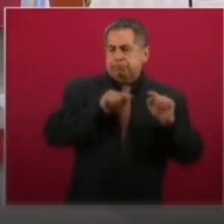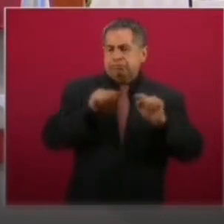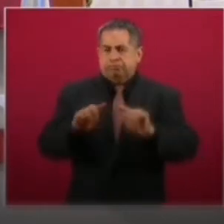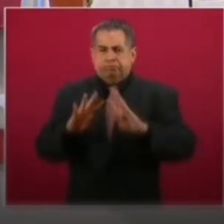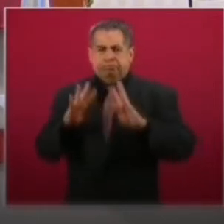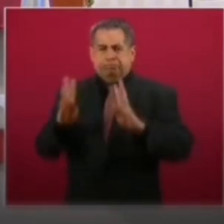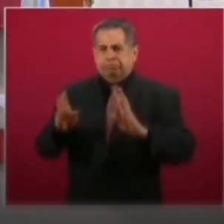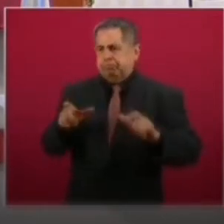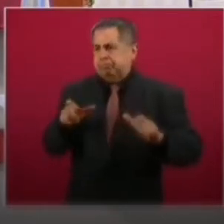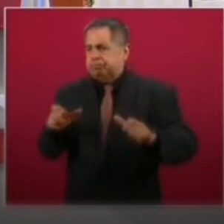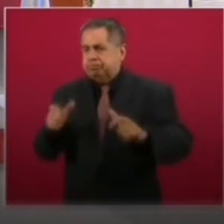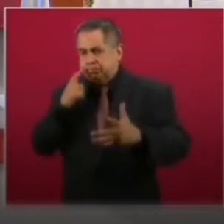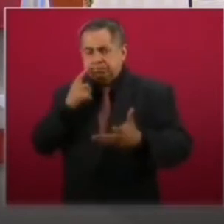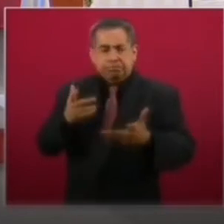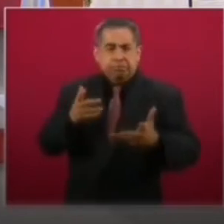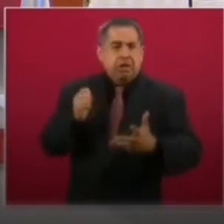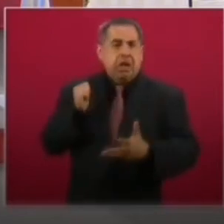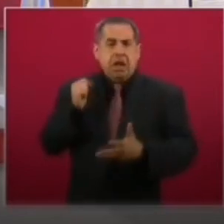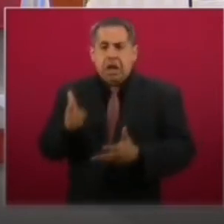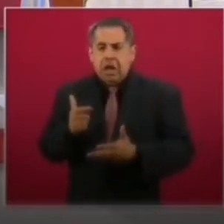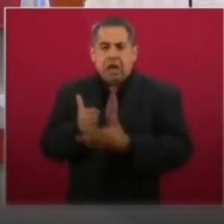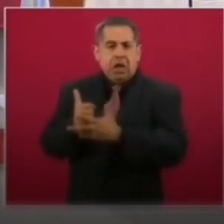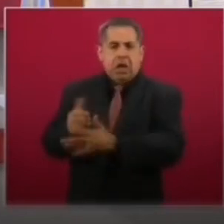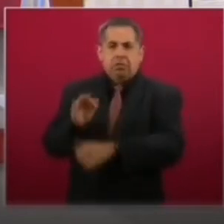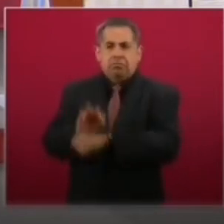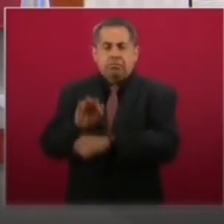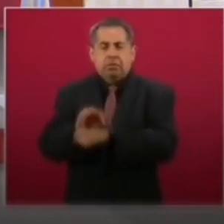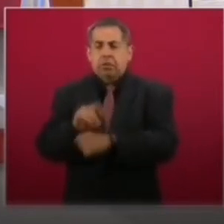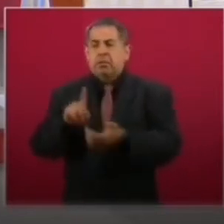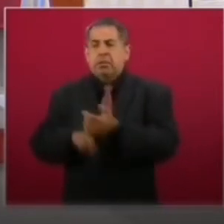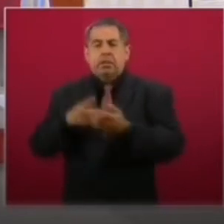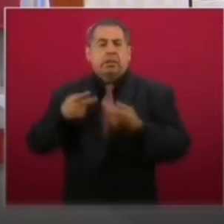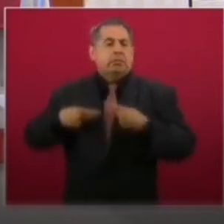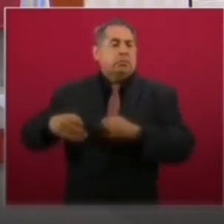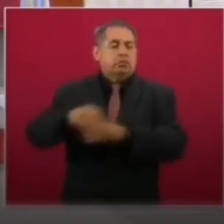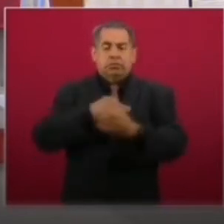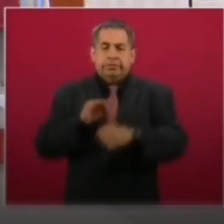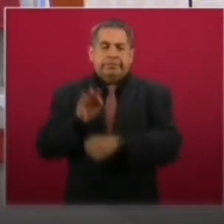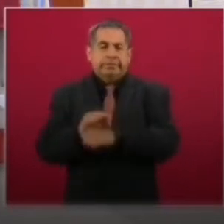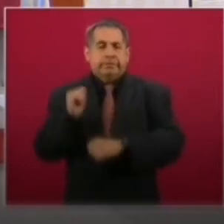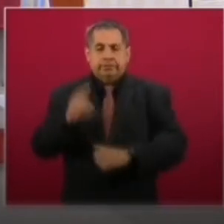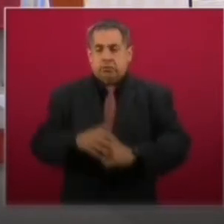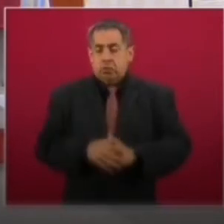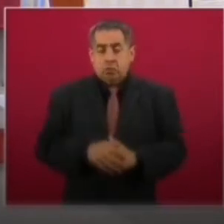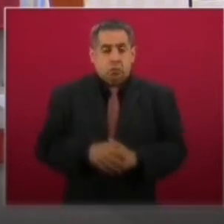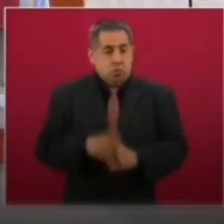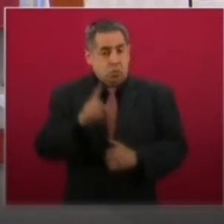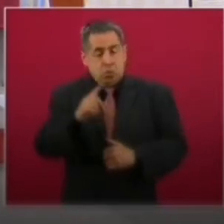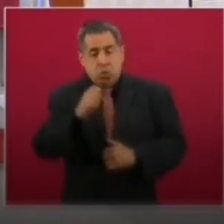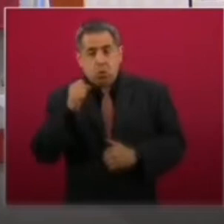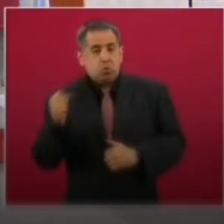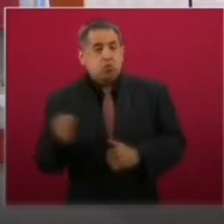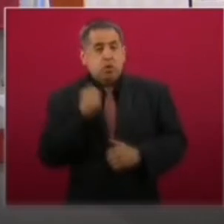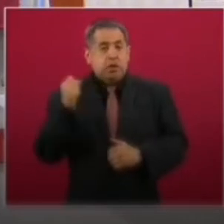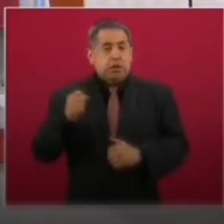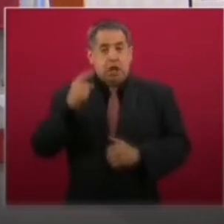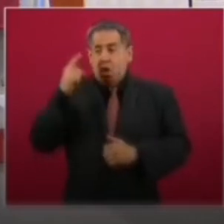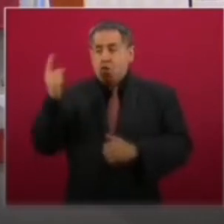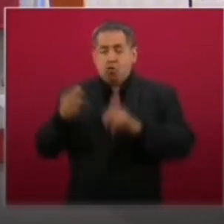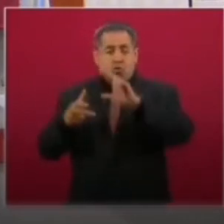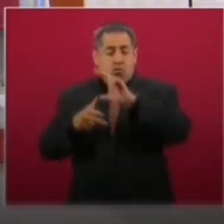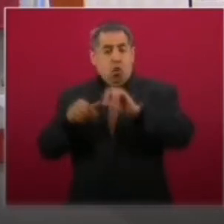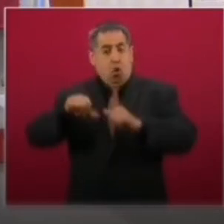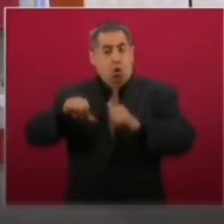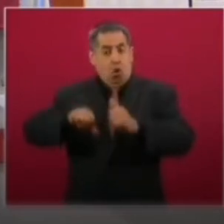con el fin de resguardar a la ciudadanía. Afortunadamente el huracán Delta esta